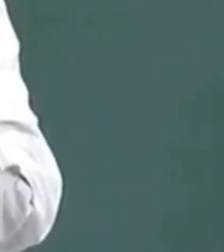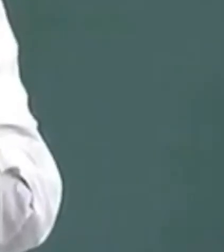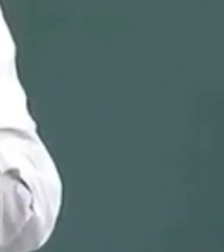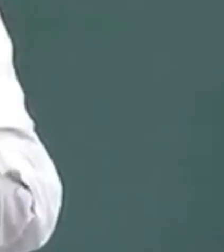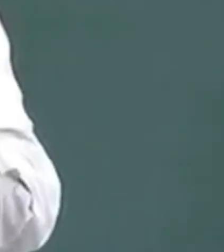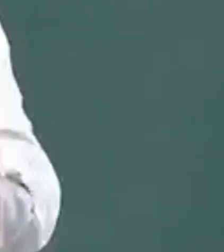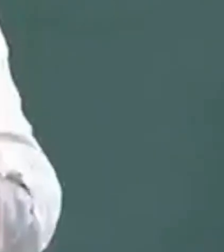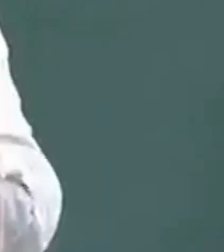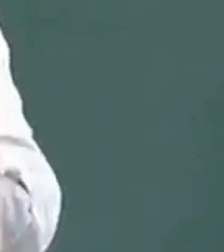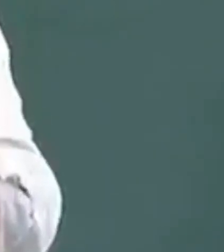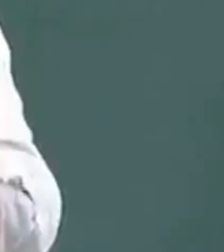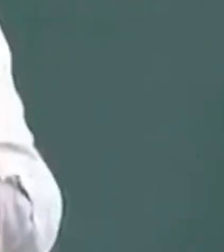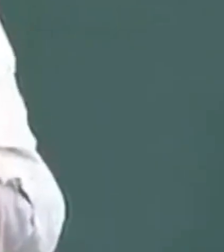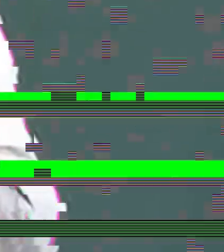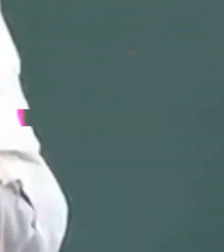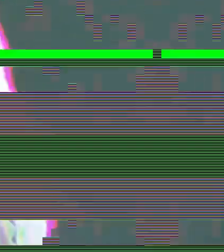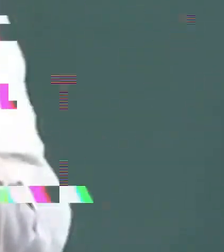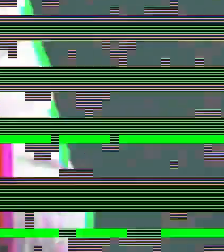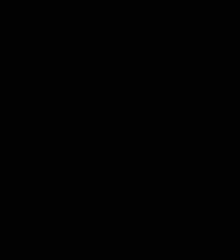¡Me canso, ganso!